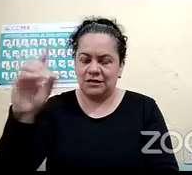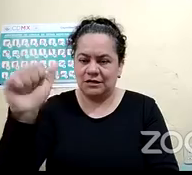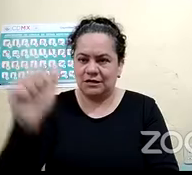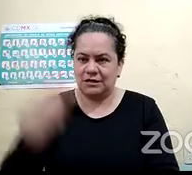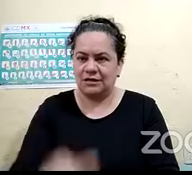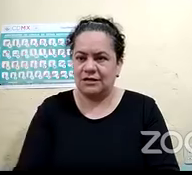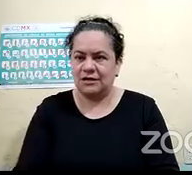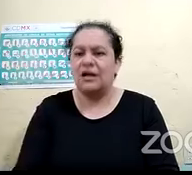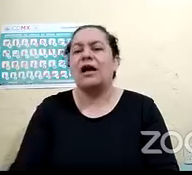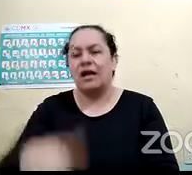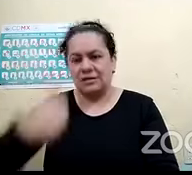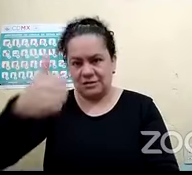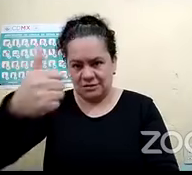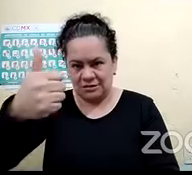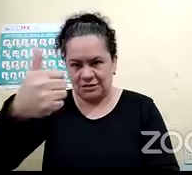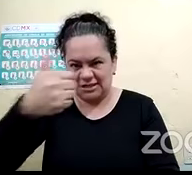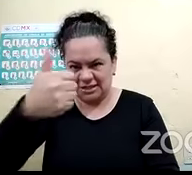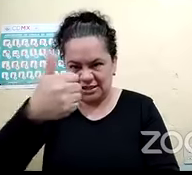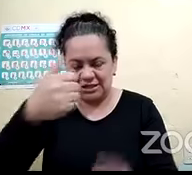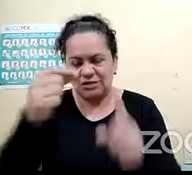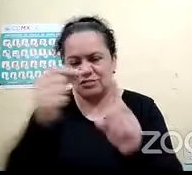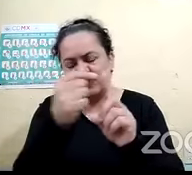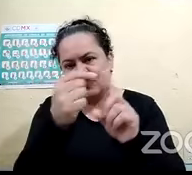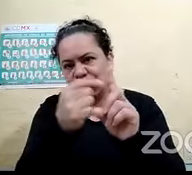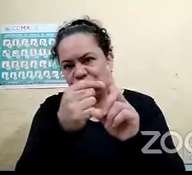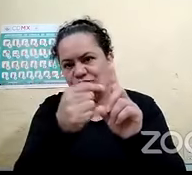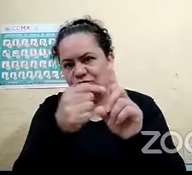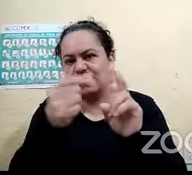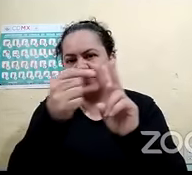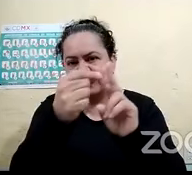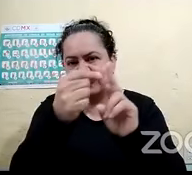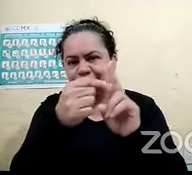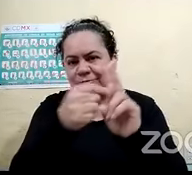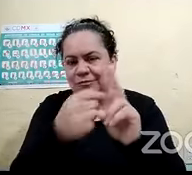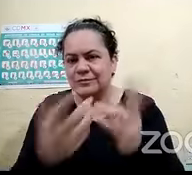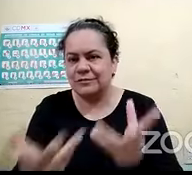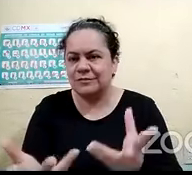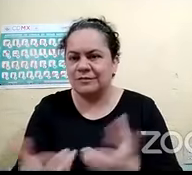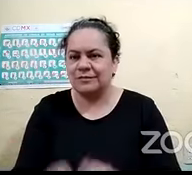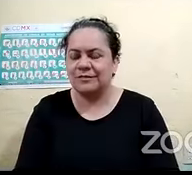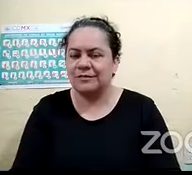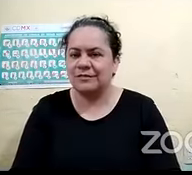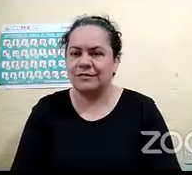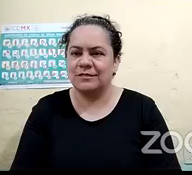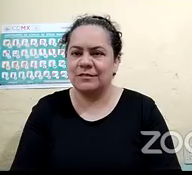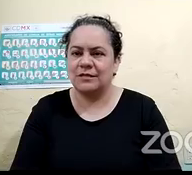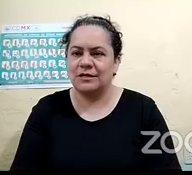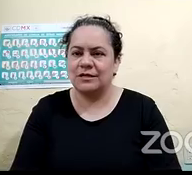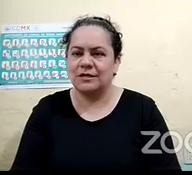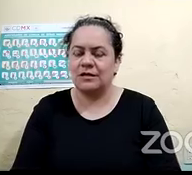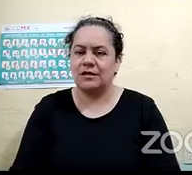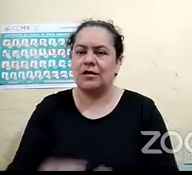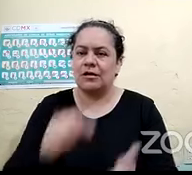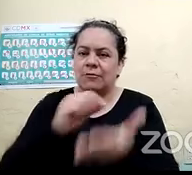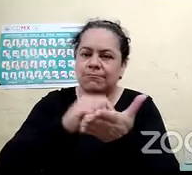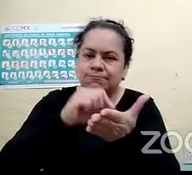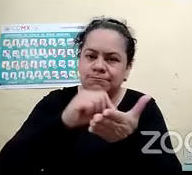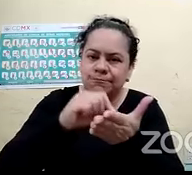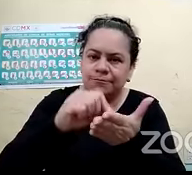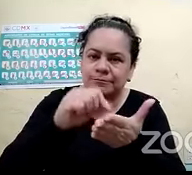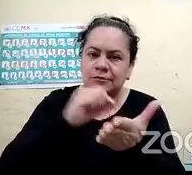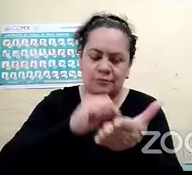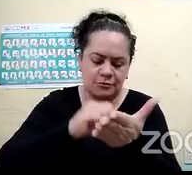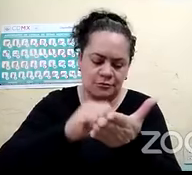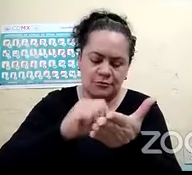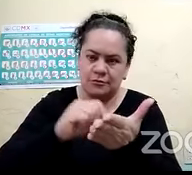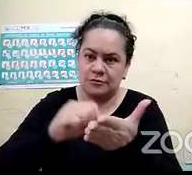puntos con los que sale el, ahora sí con los que hacemos, ¿no? El braille y lo importante que fue